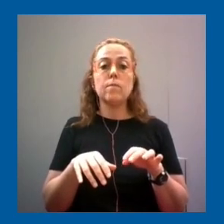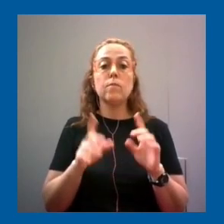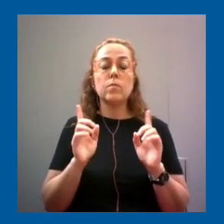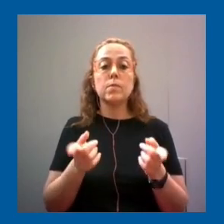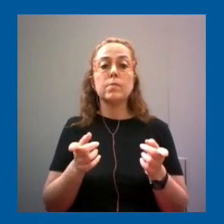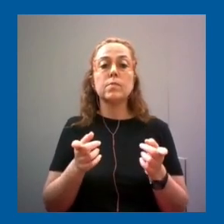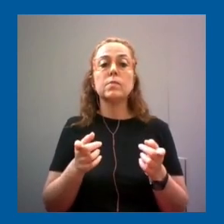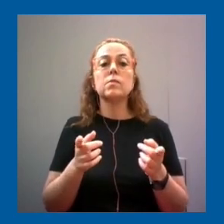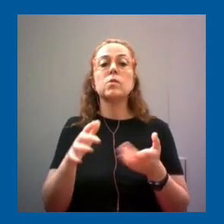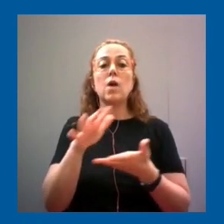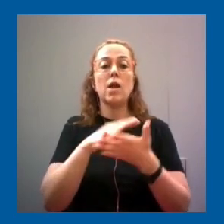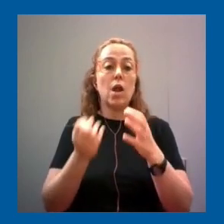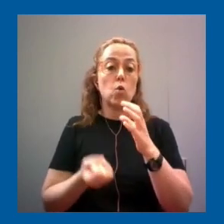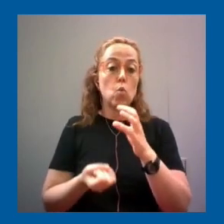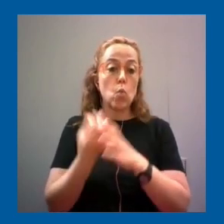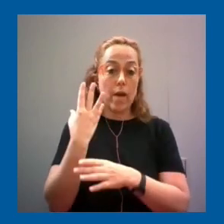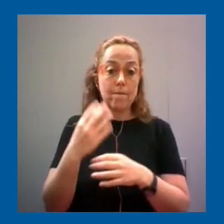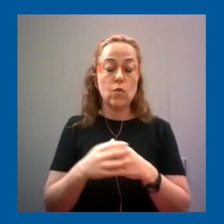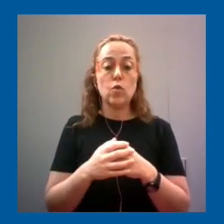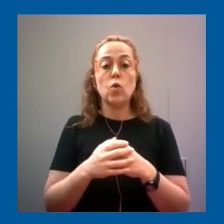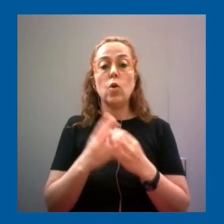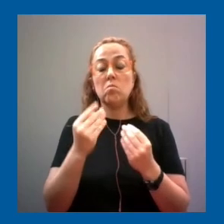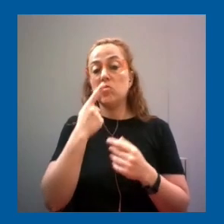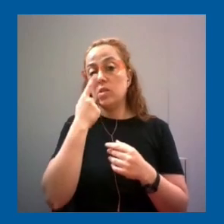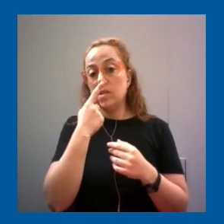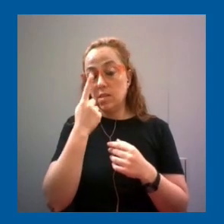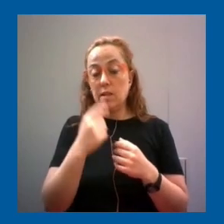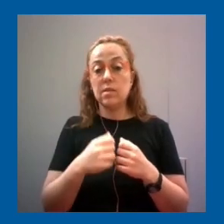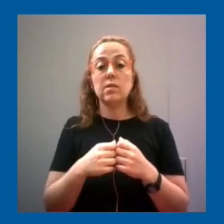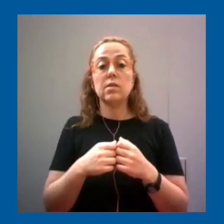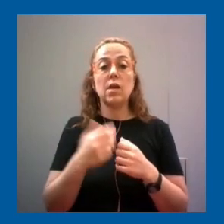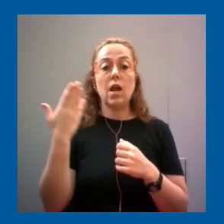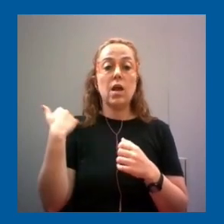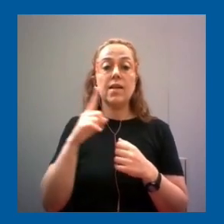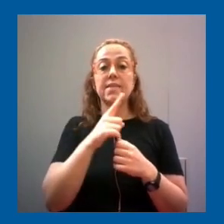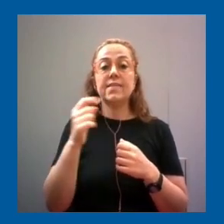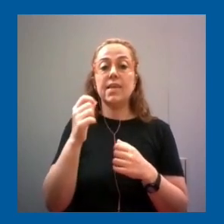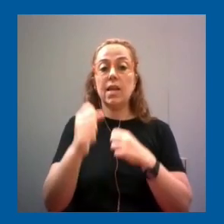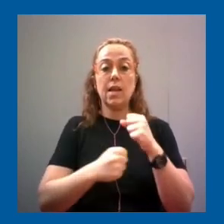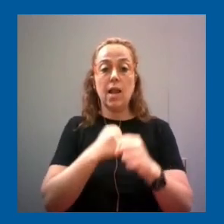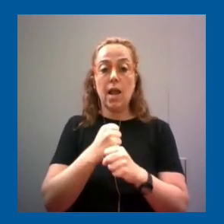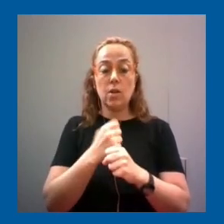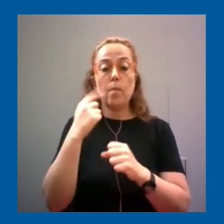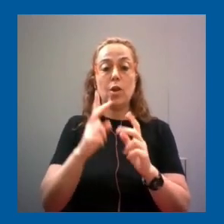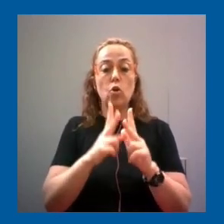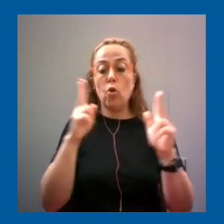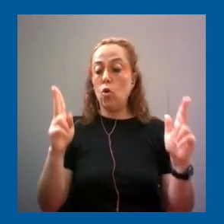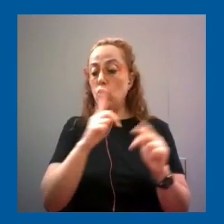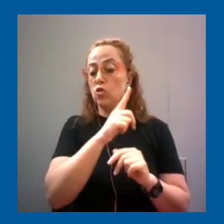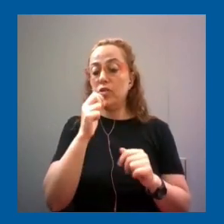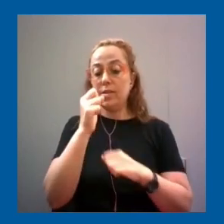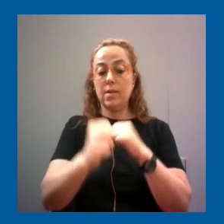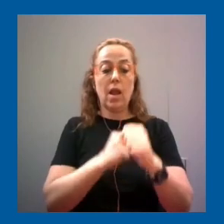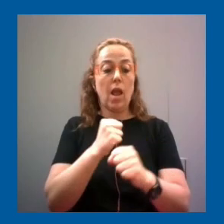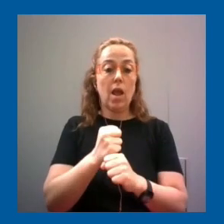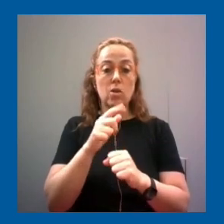conocimiento nuevo hay una cosa interesante que es que tiene más o menos 100 años pero en 100 años ha permeado en todas